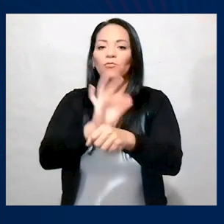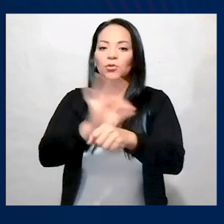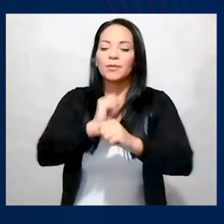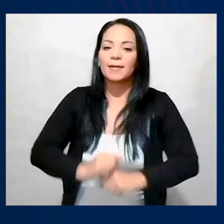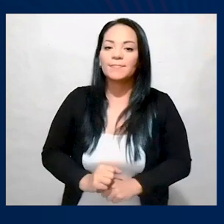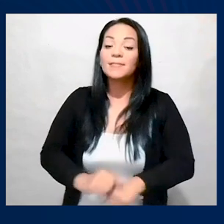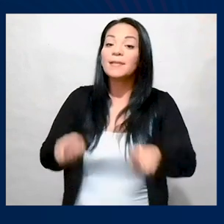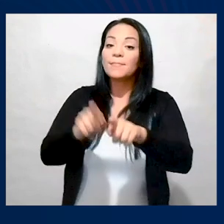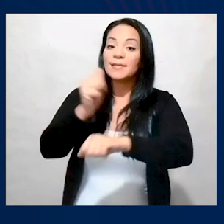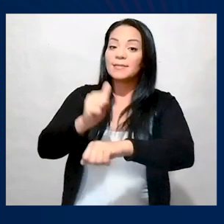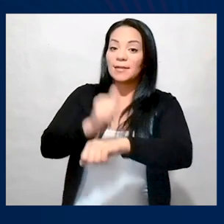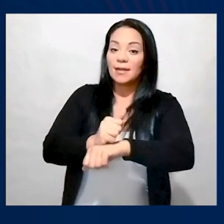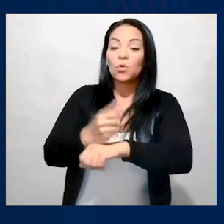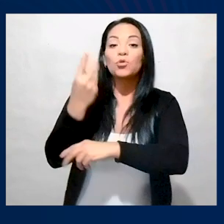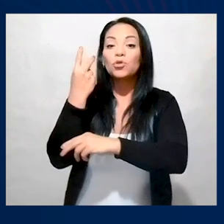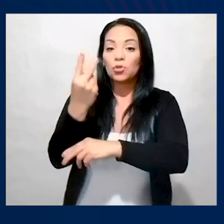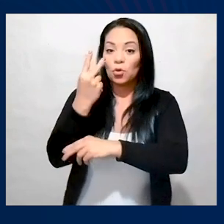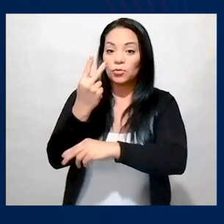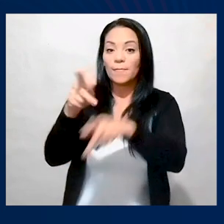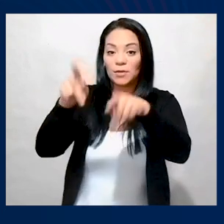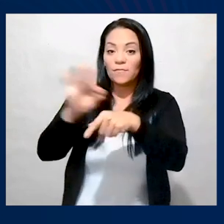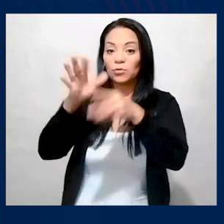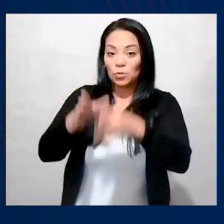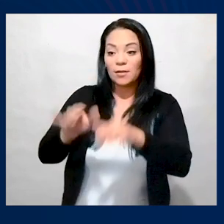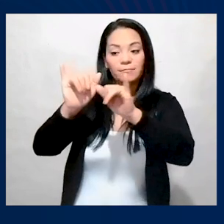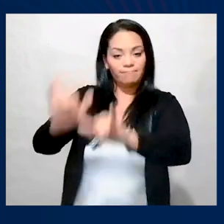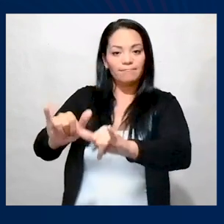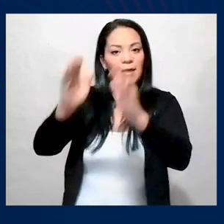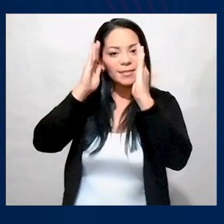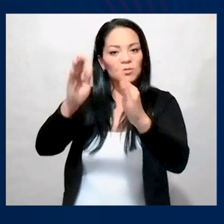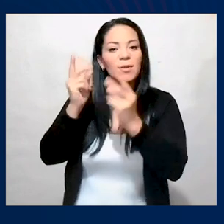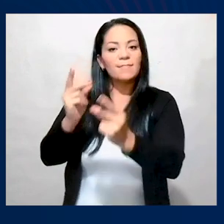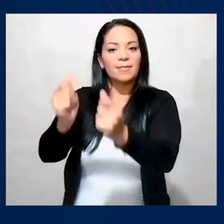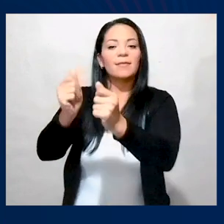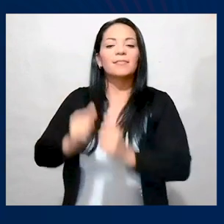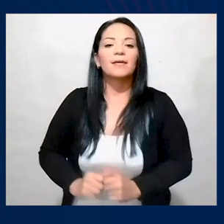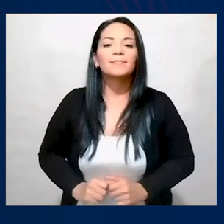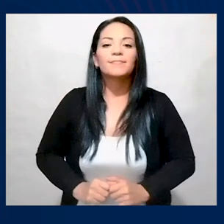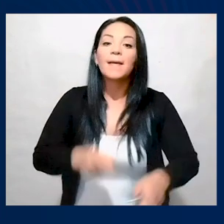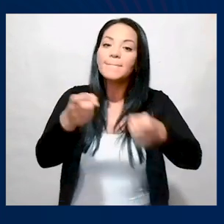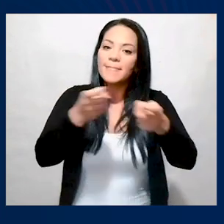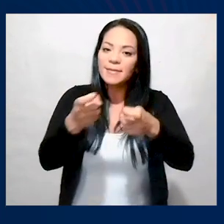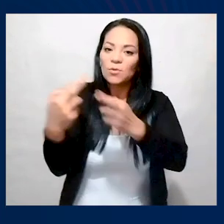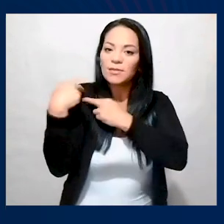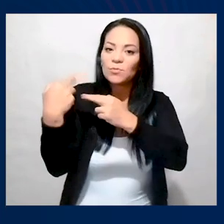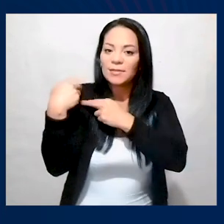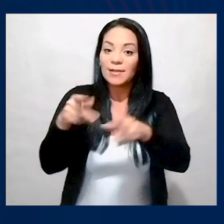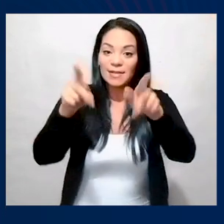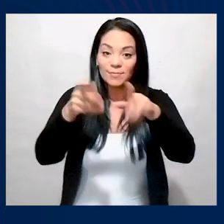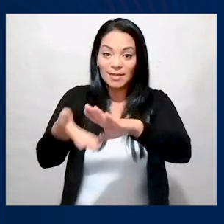Asimismo, se instalaron dos personeros permanentes en dicha zona para la atención inmediata. El manejo